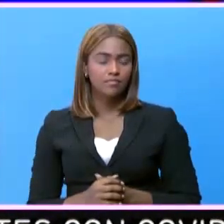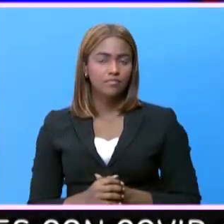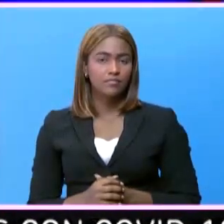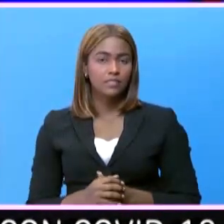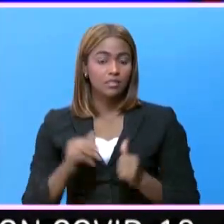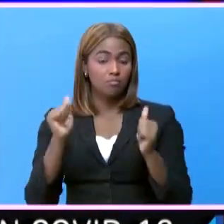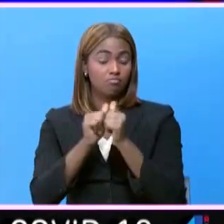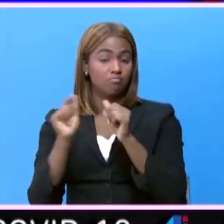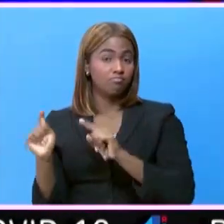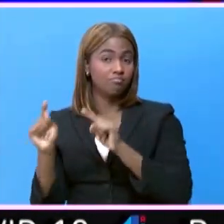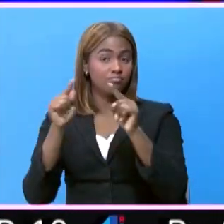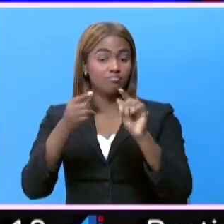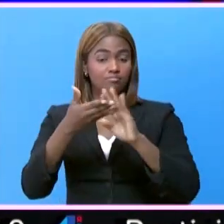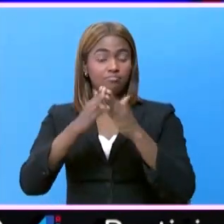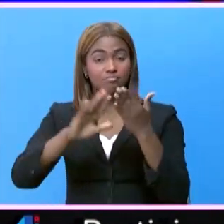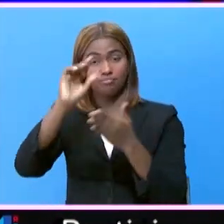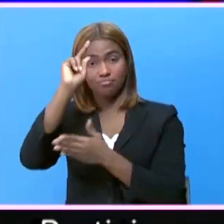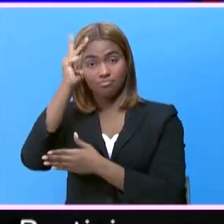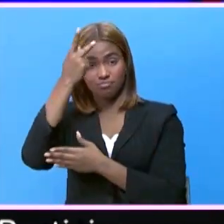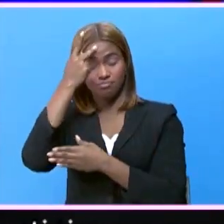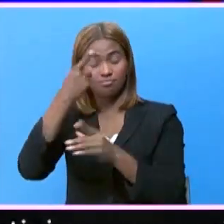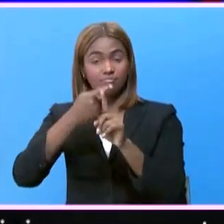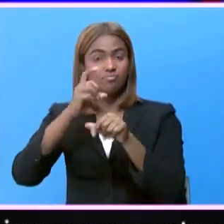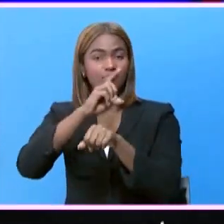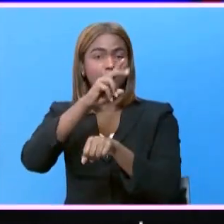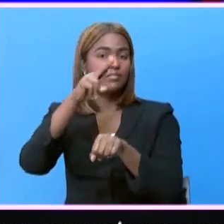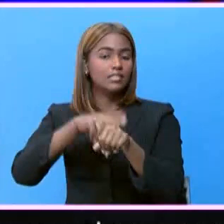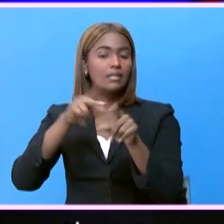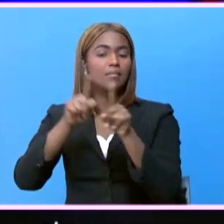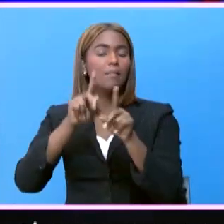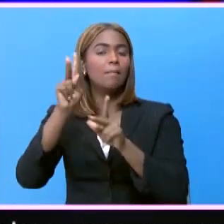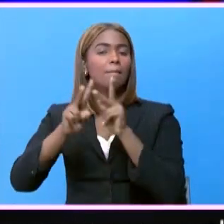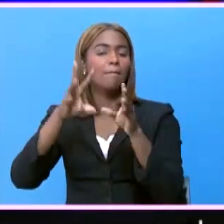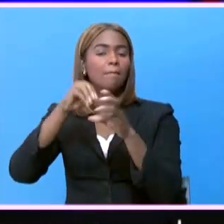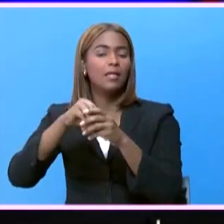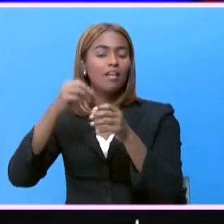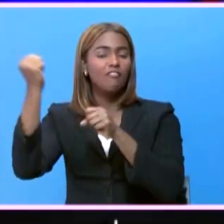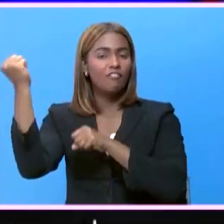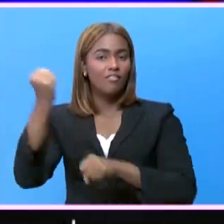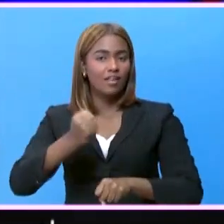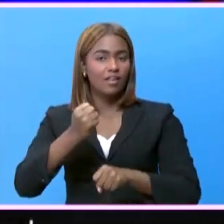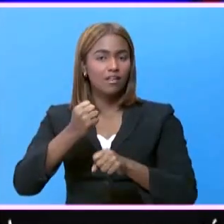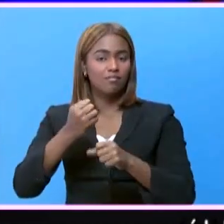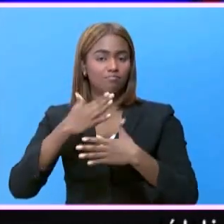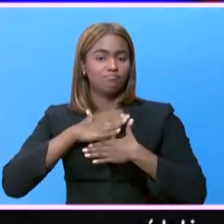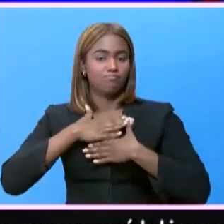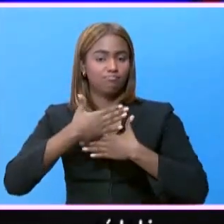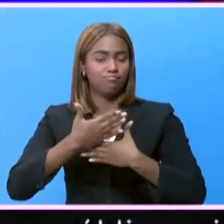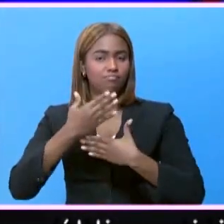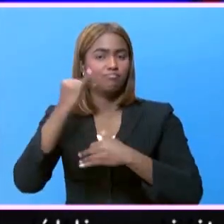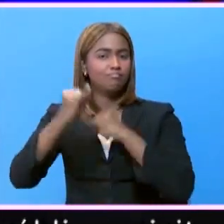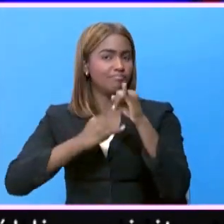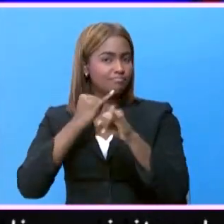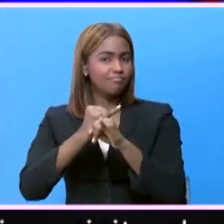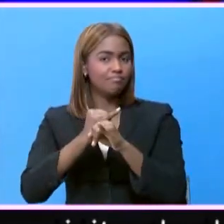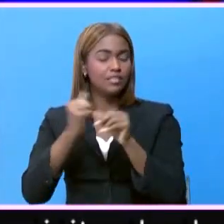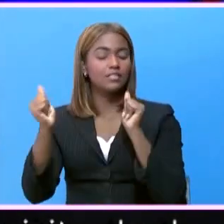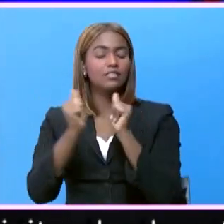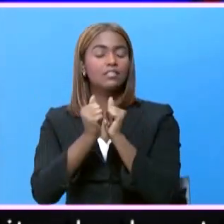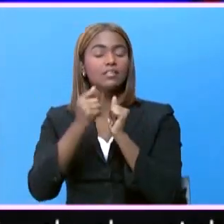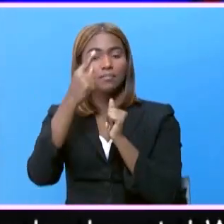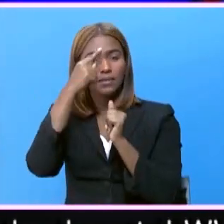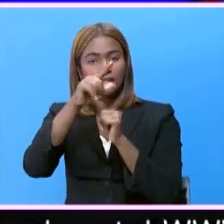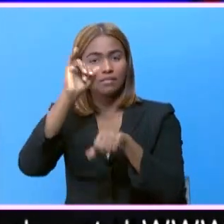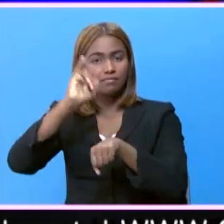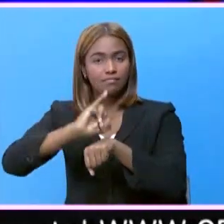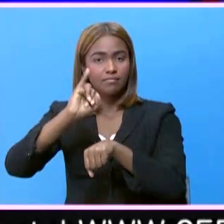Con la presencia de la alcaldesa del Distrito Nacional y representantes de la Fundación Compasión Internacional, acompañados